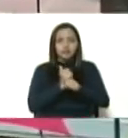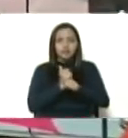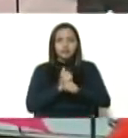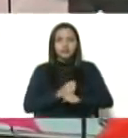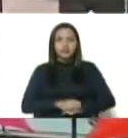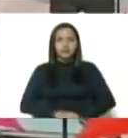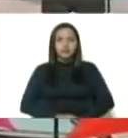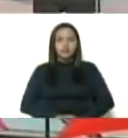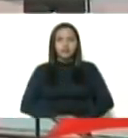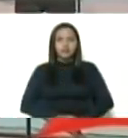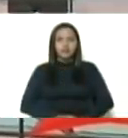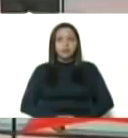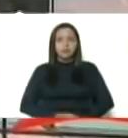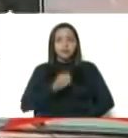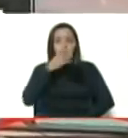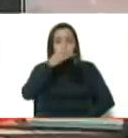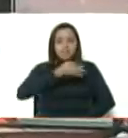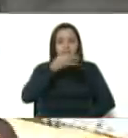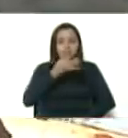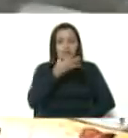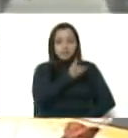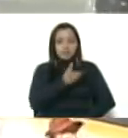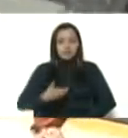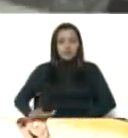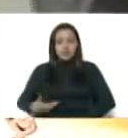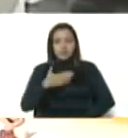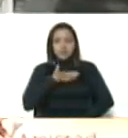Buenas tardes, presidente, es un honor